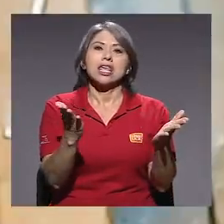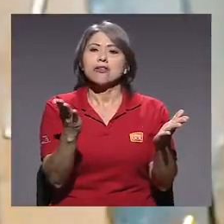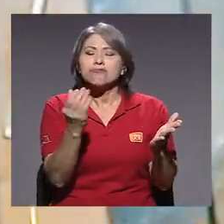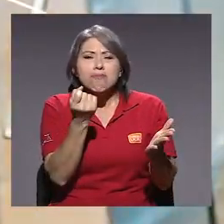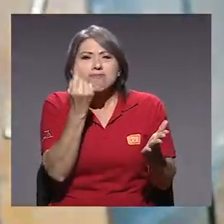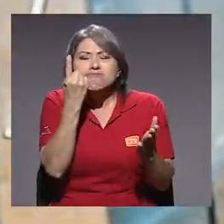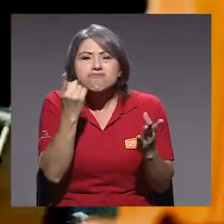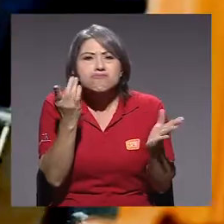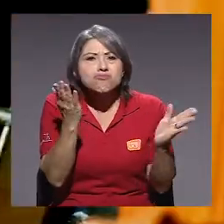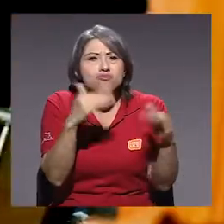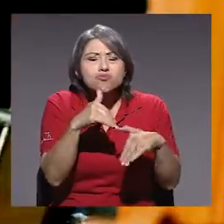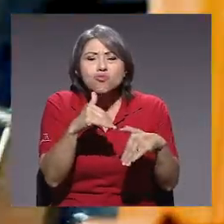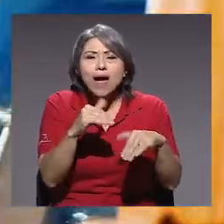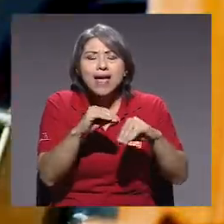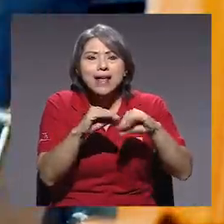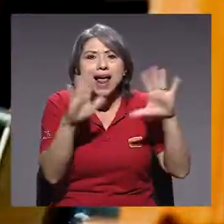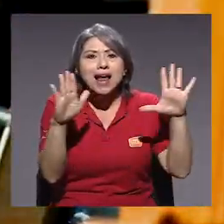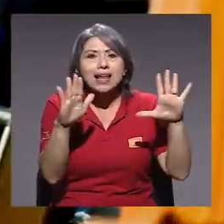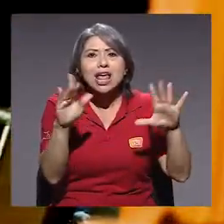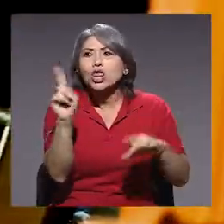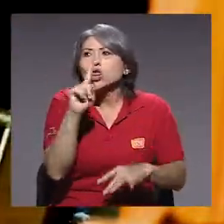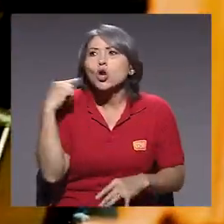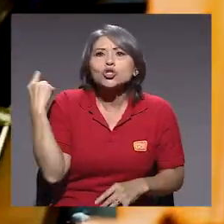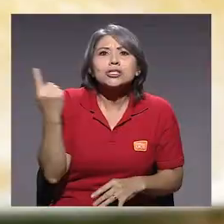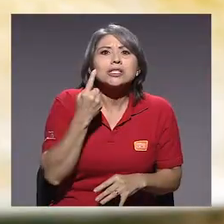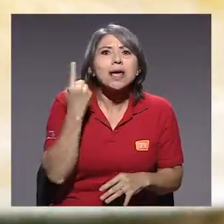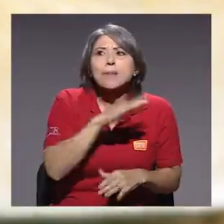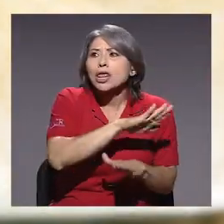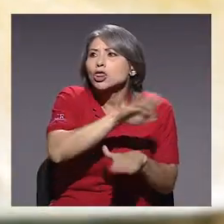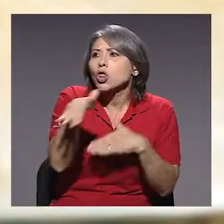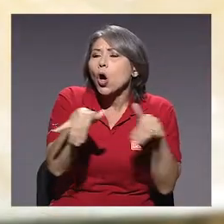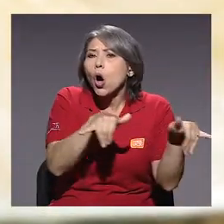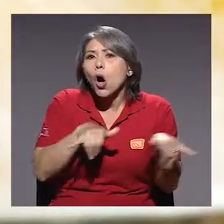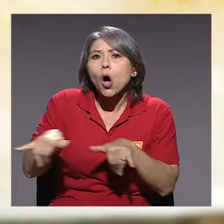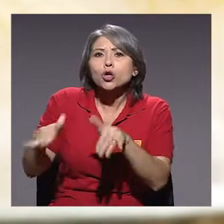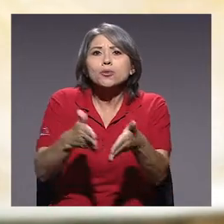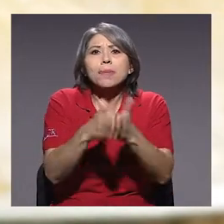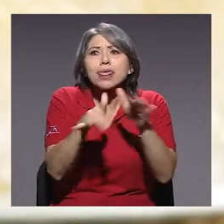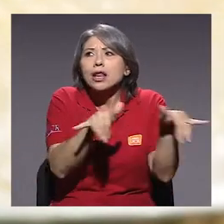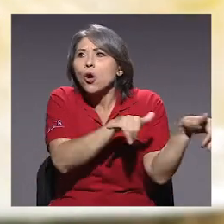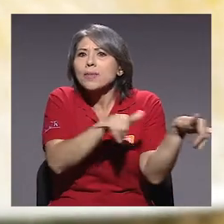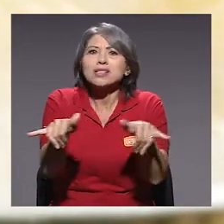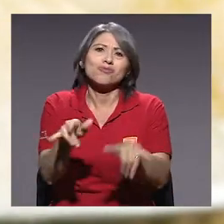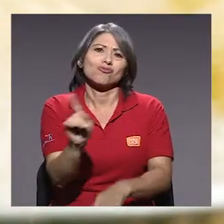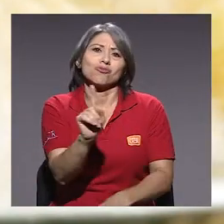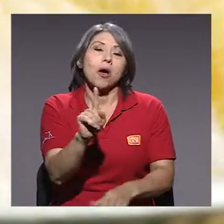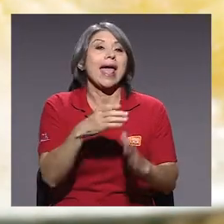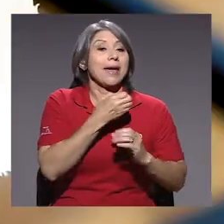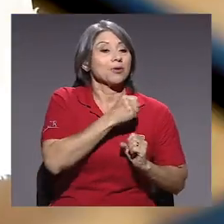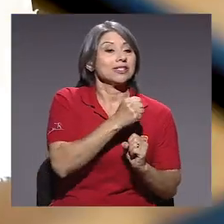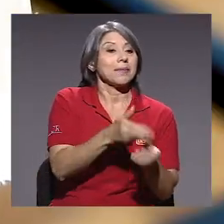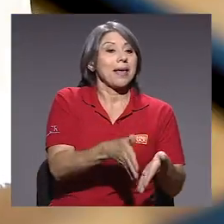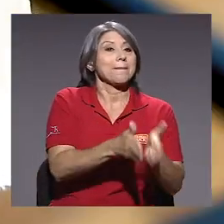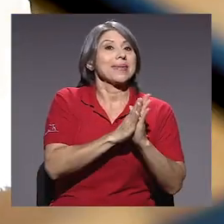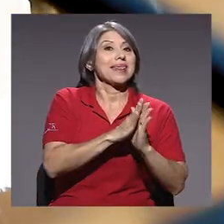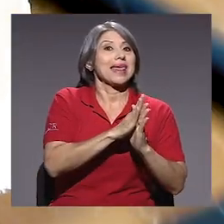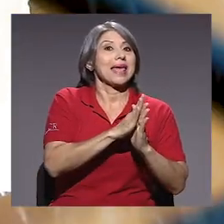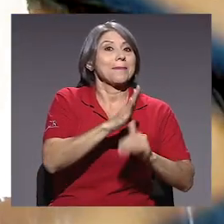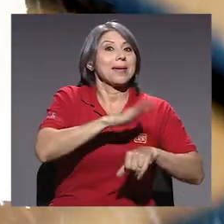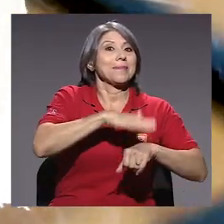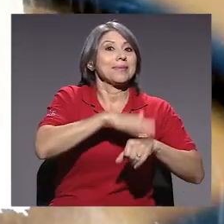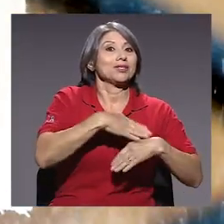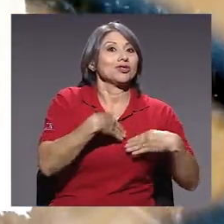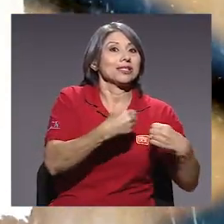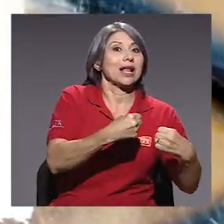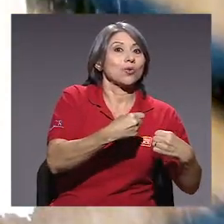Y aparte de que no están claras, no siempre piden todo lo mismo. De pronto la municipalidad pide permisos de salud, pero